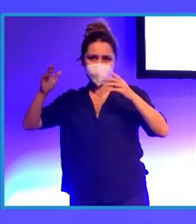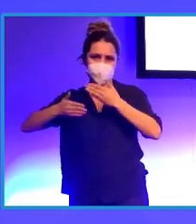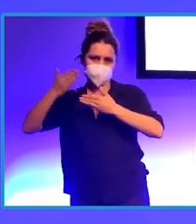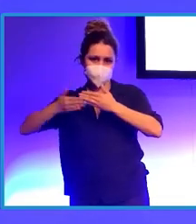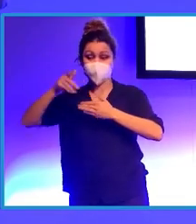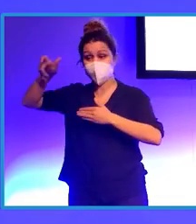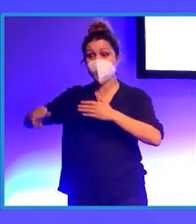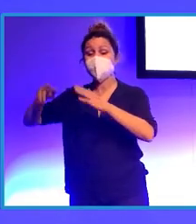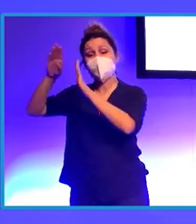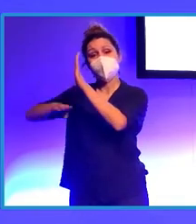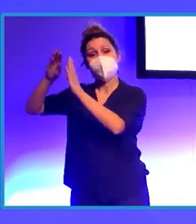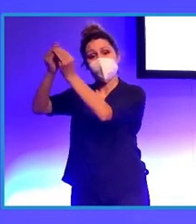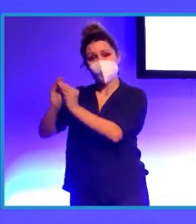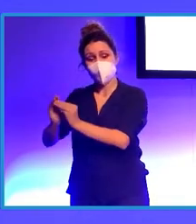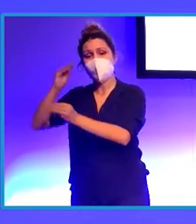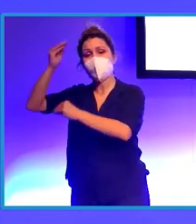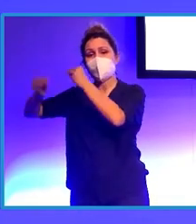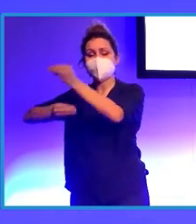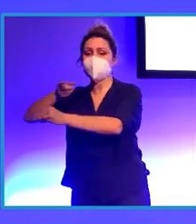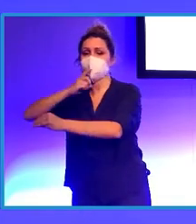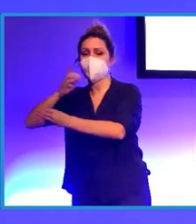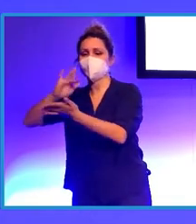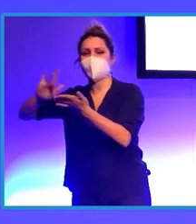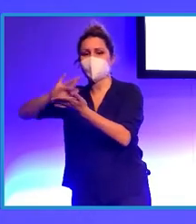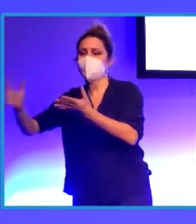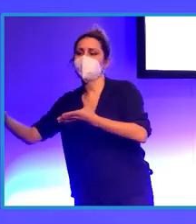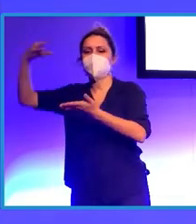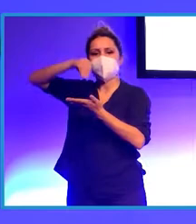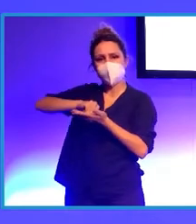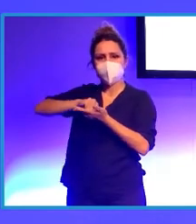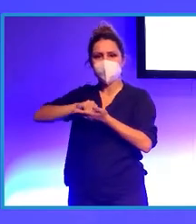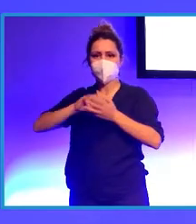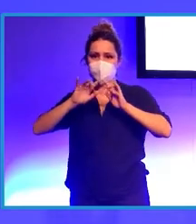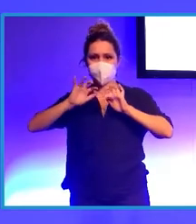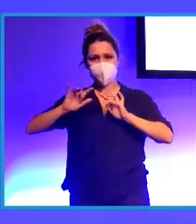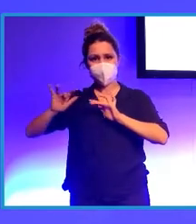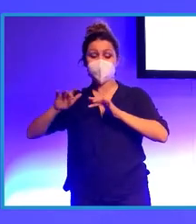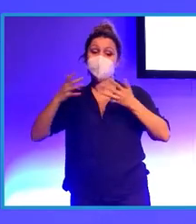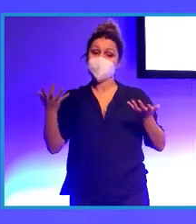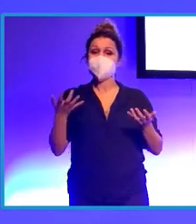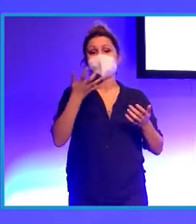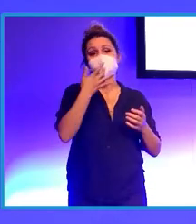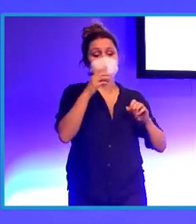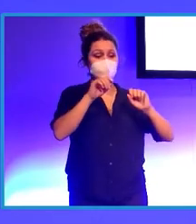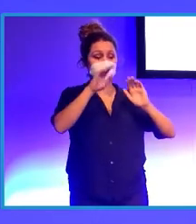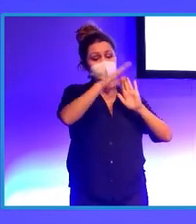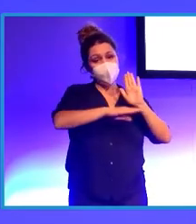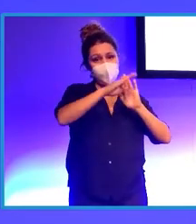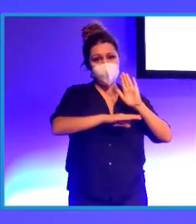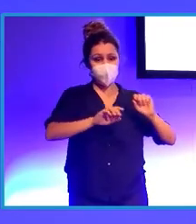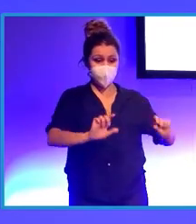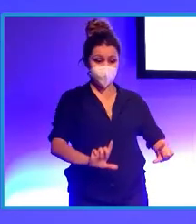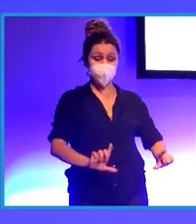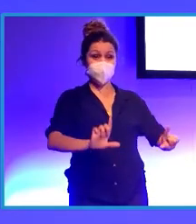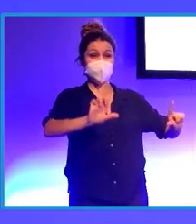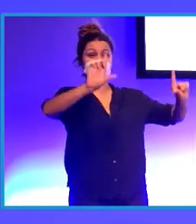programador hace los eventos en una tablet. Entonces, yo cada vez que en el programa se levanta una pantalla, pues el realizador